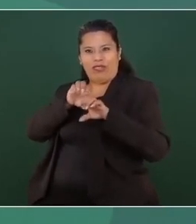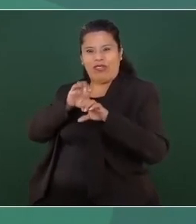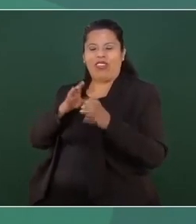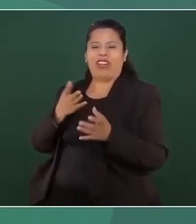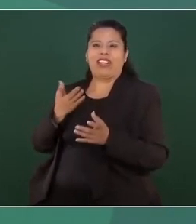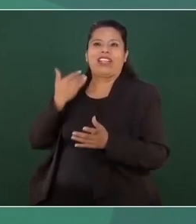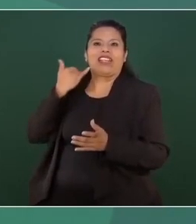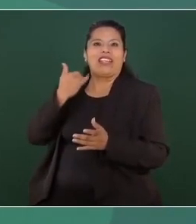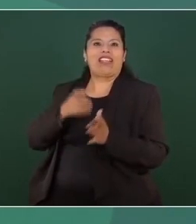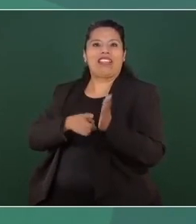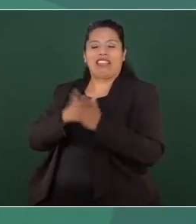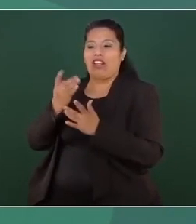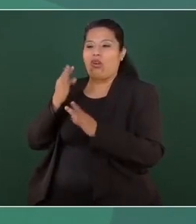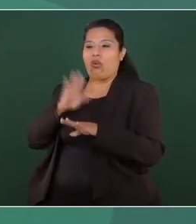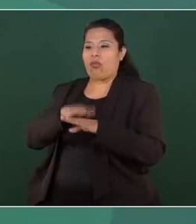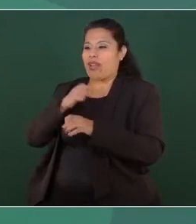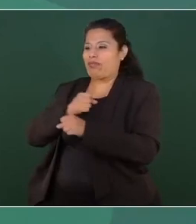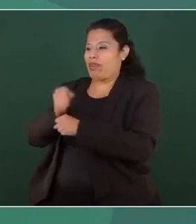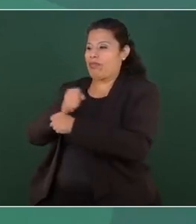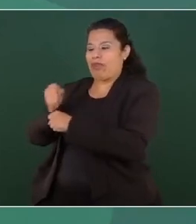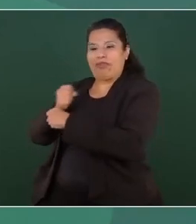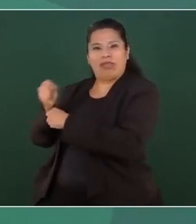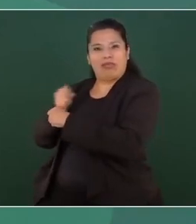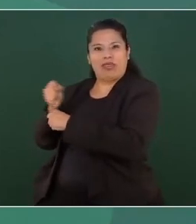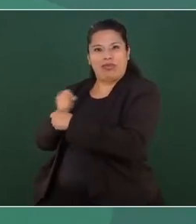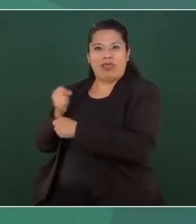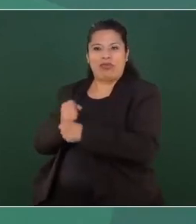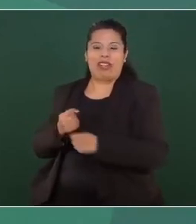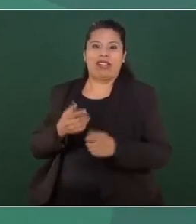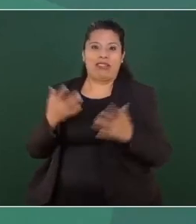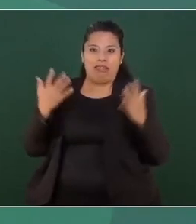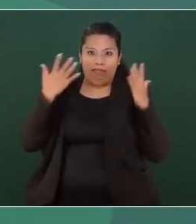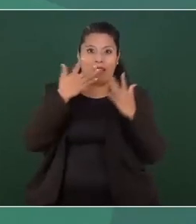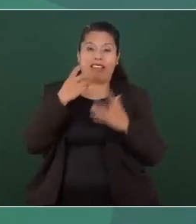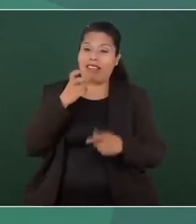de derechos humanos. De ahí salieron,